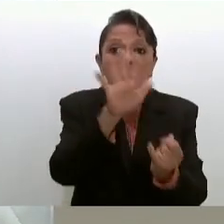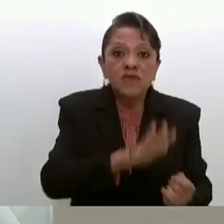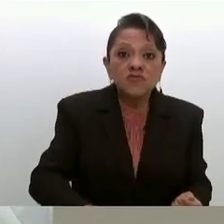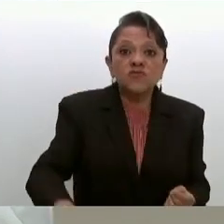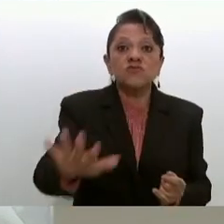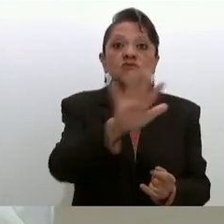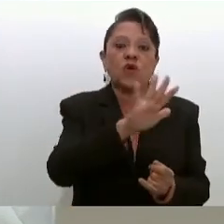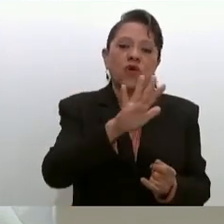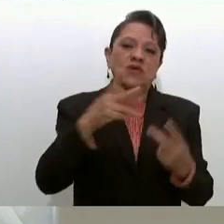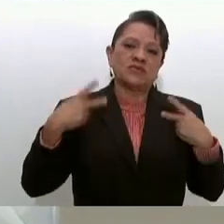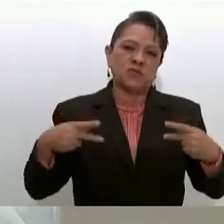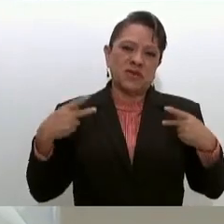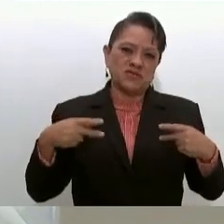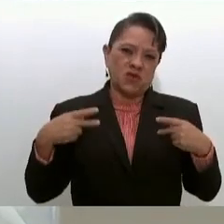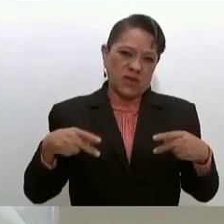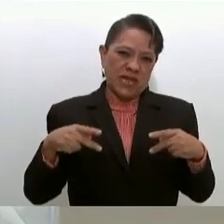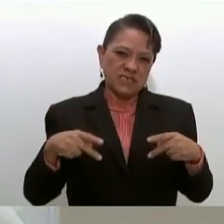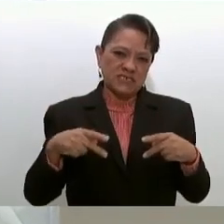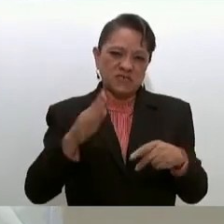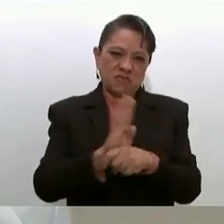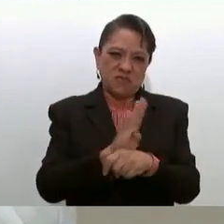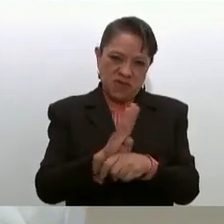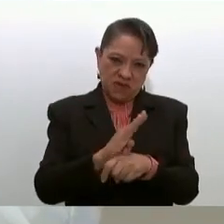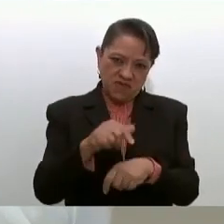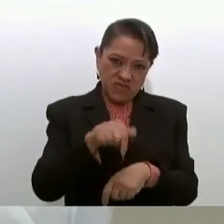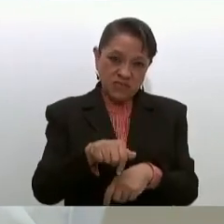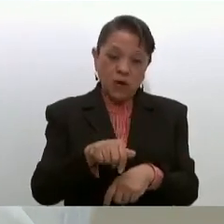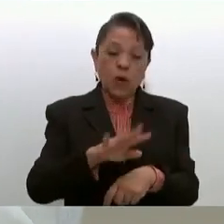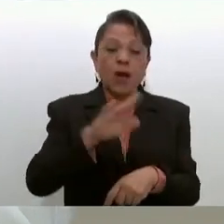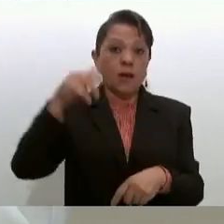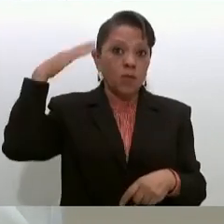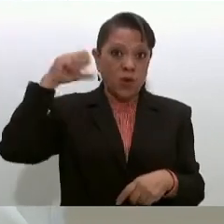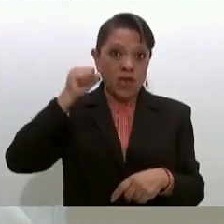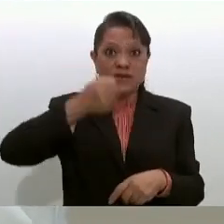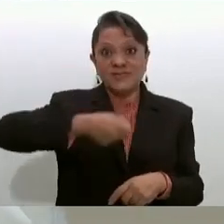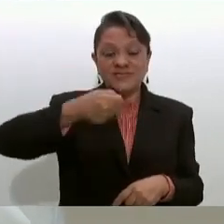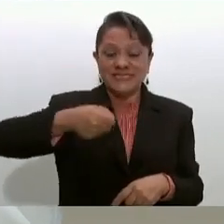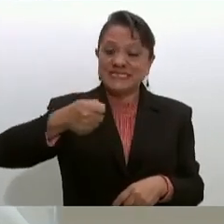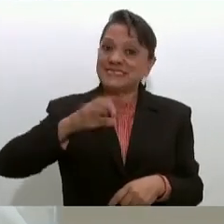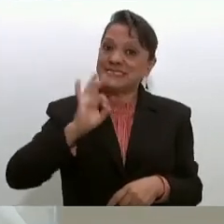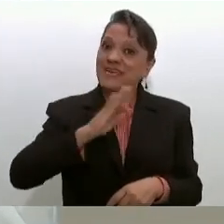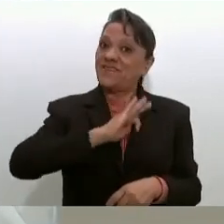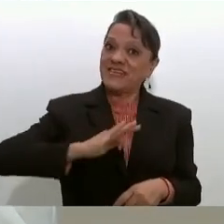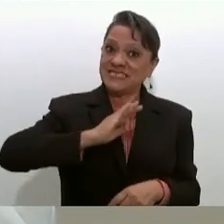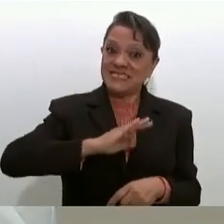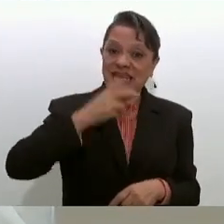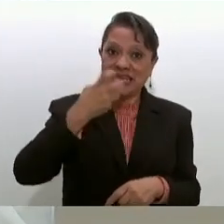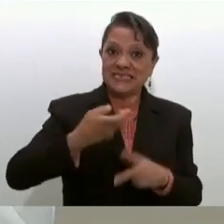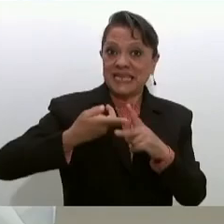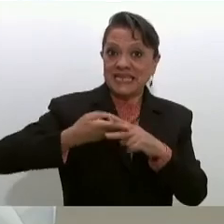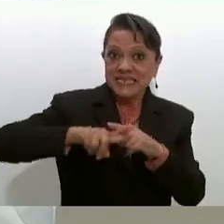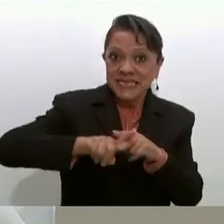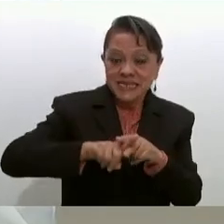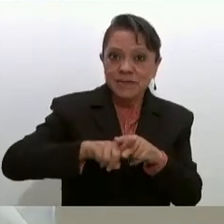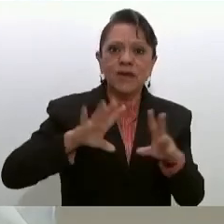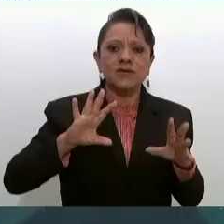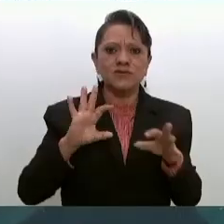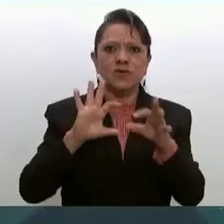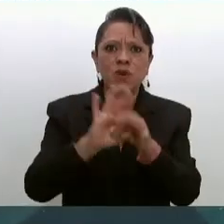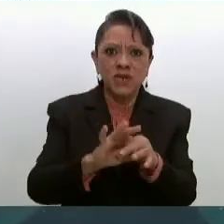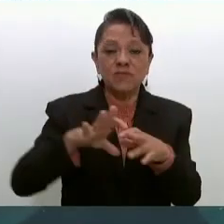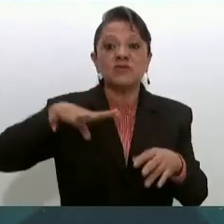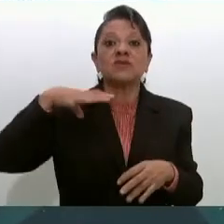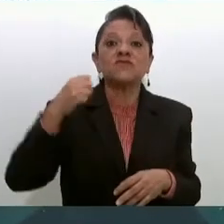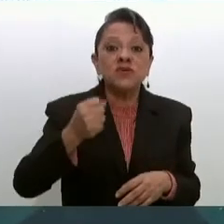En Morelos celebramos esta iniciativa. Nos unimos al esfuerzo que encabeza para consolidar el acceso a los